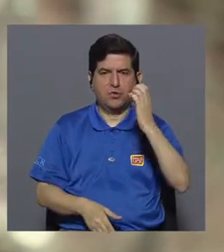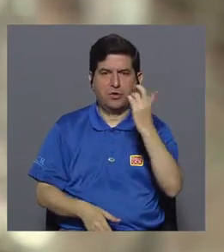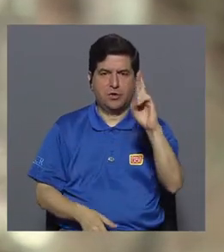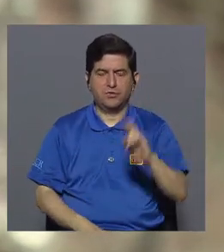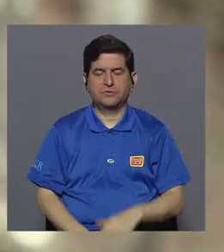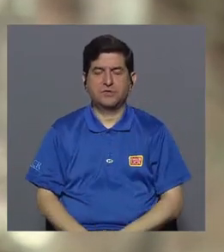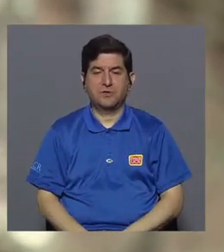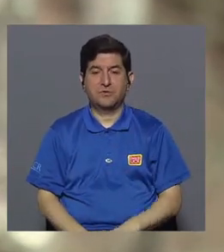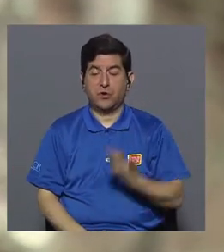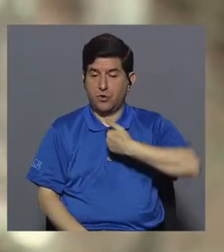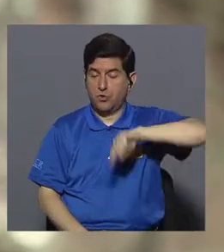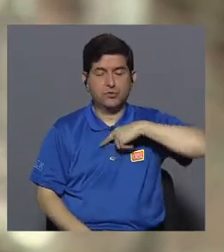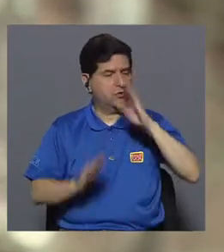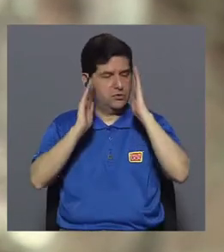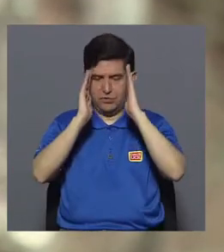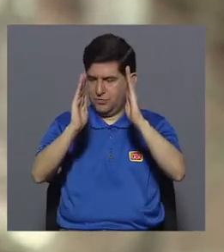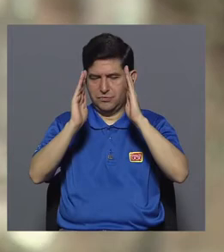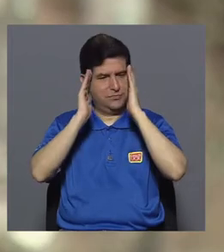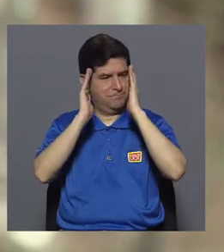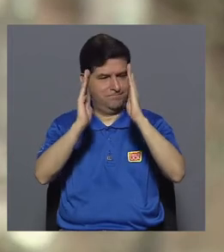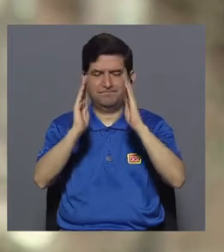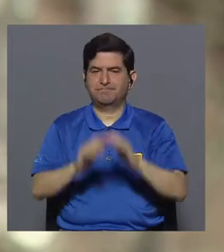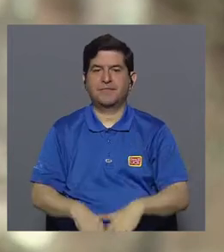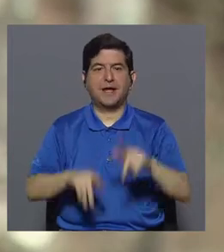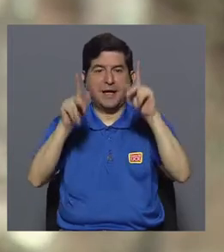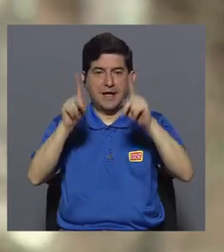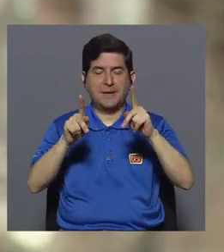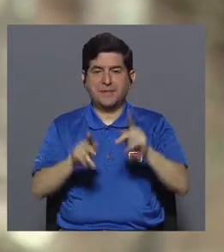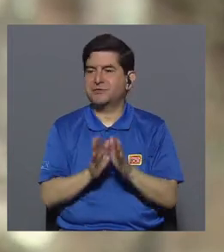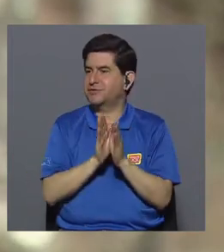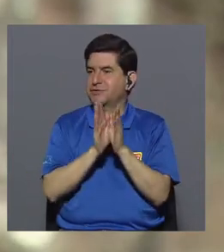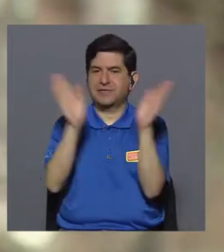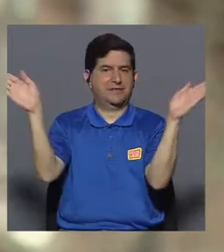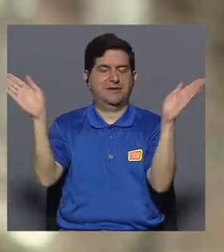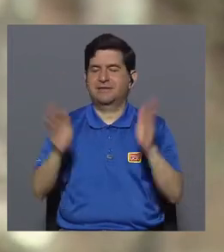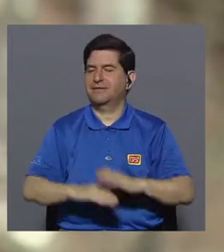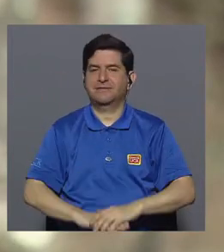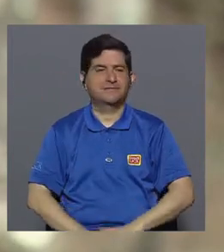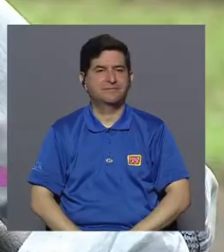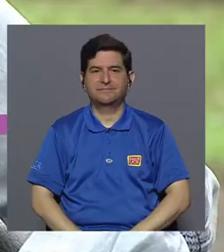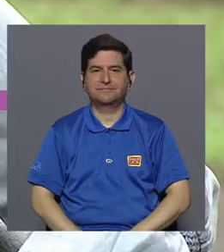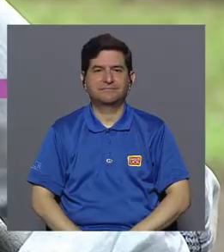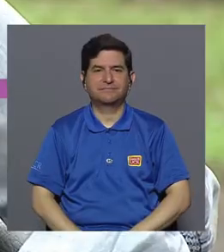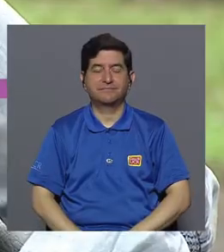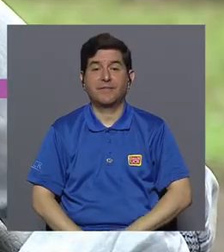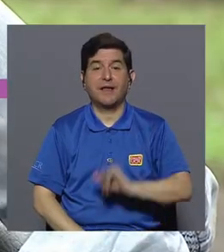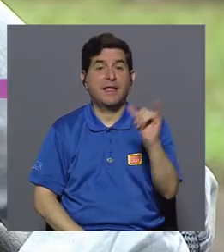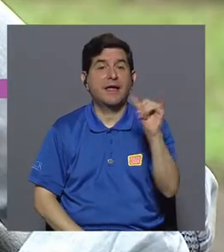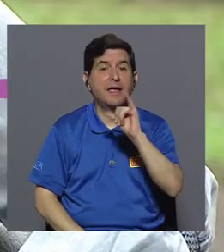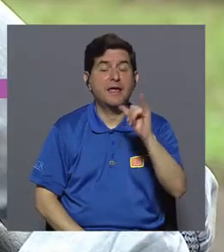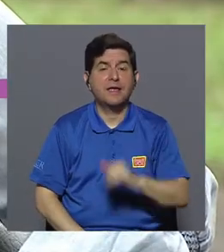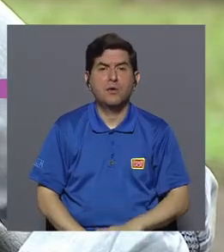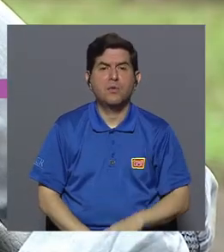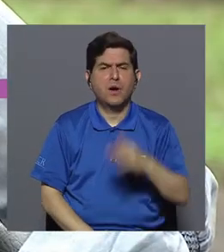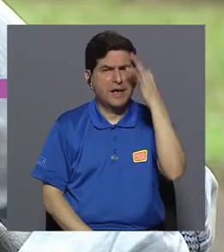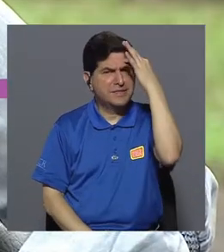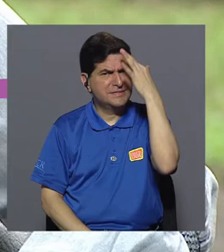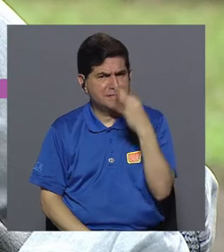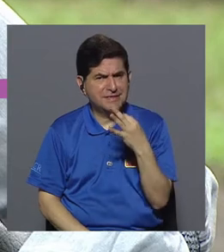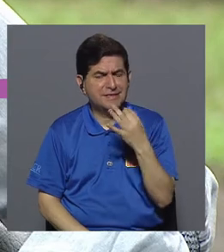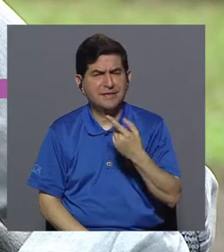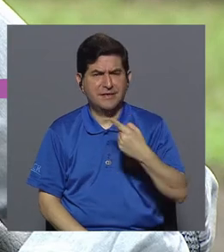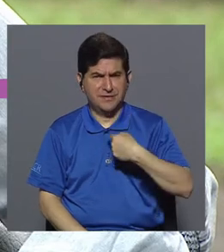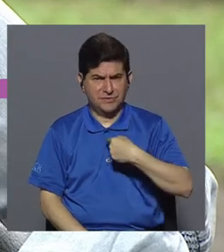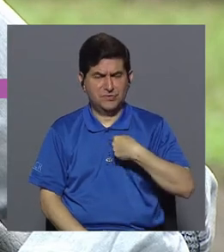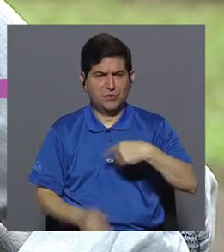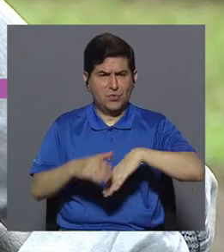Rica. Actualmente, el precio todavía no brinda atención al público, digamos, general. Bueno, yo creo que eso también se considera,